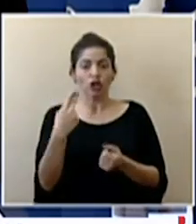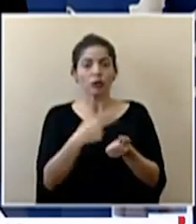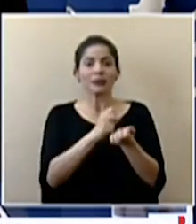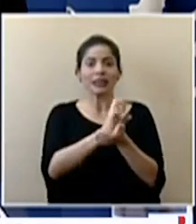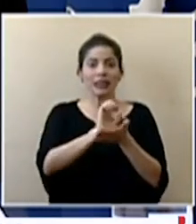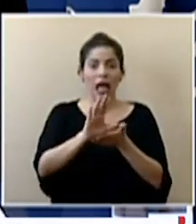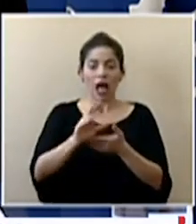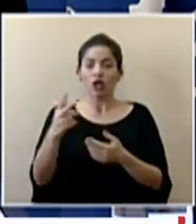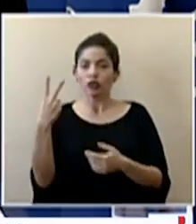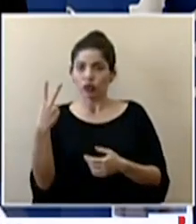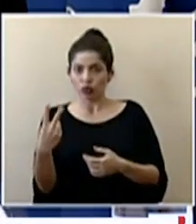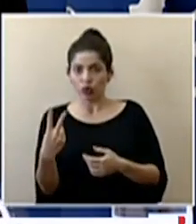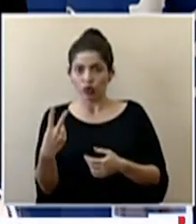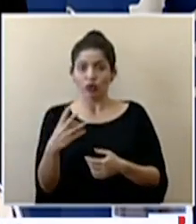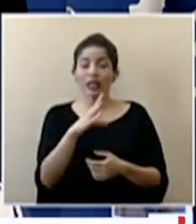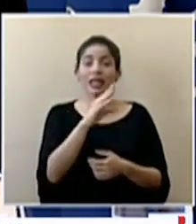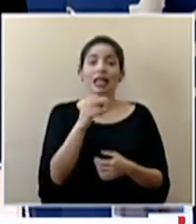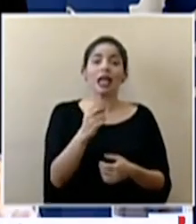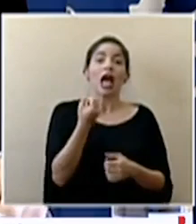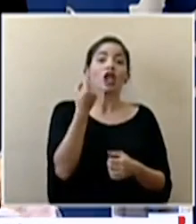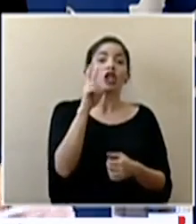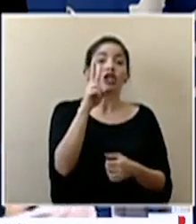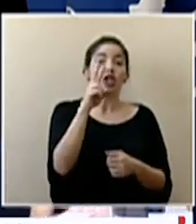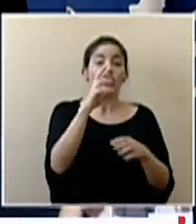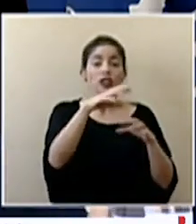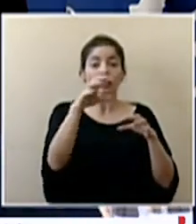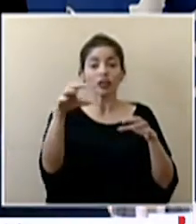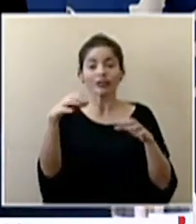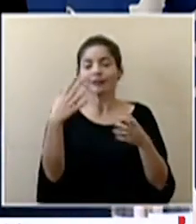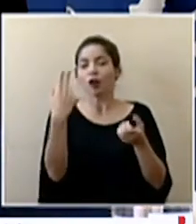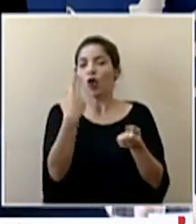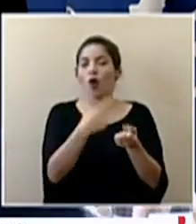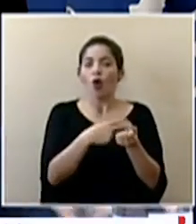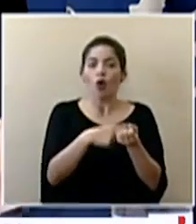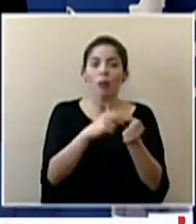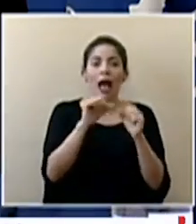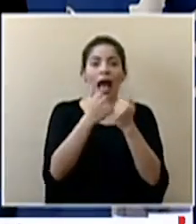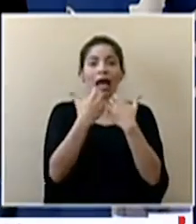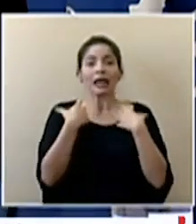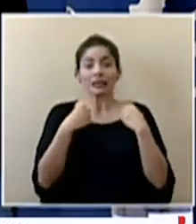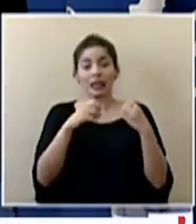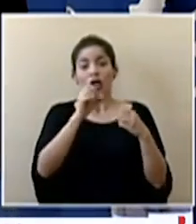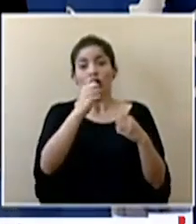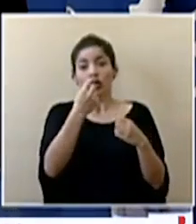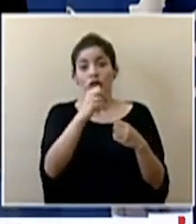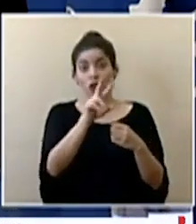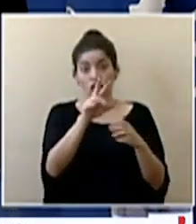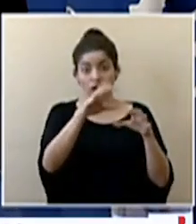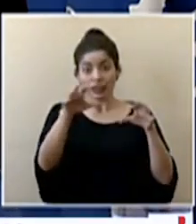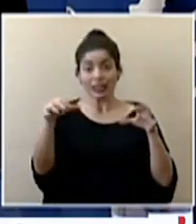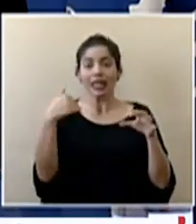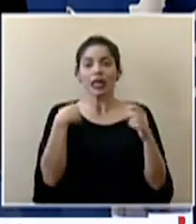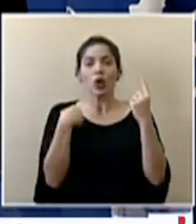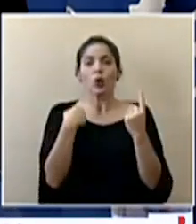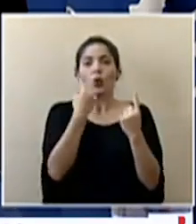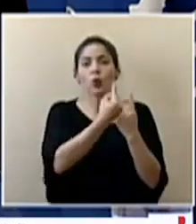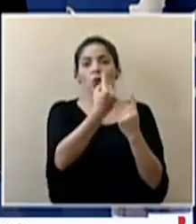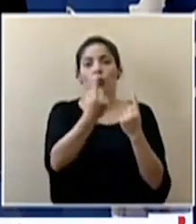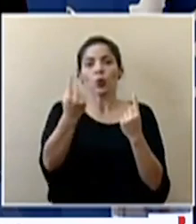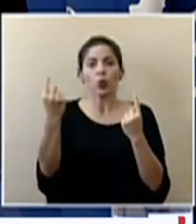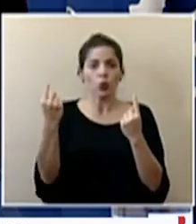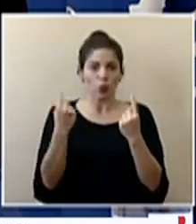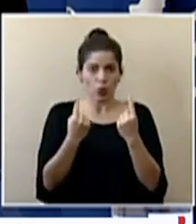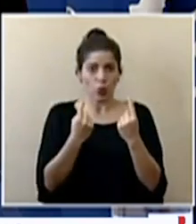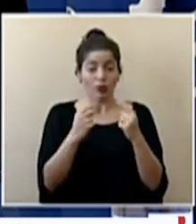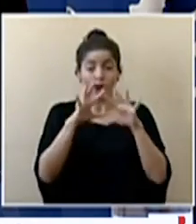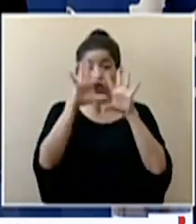con 2 y luego hay 12 centros entre hospitales y áreas de salud que tienen uno cada uno en todos los casos